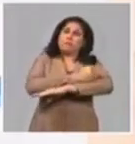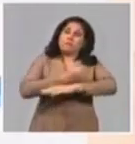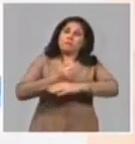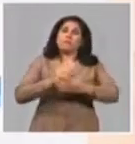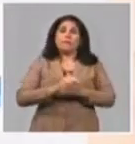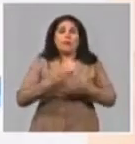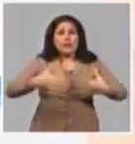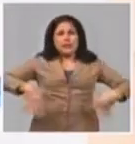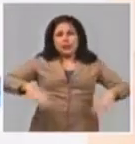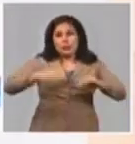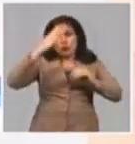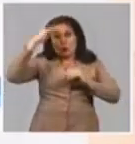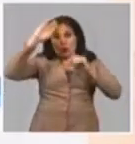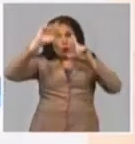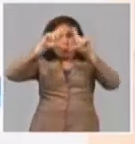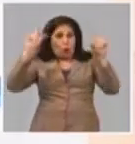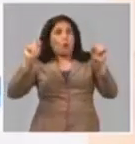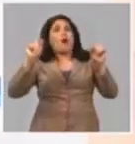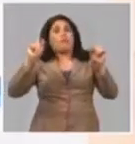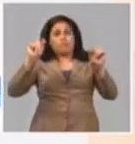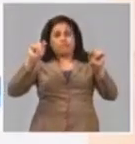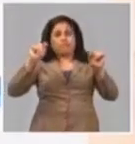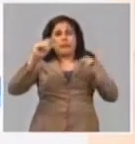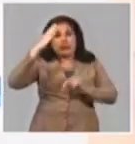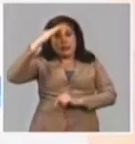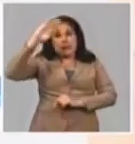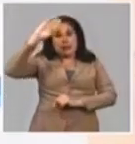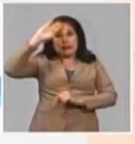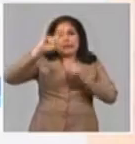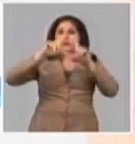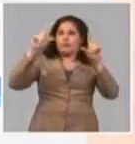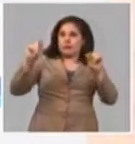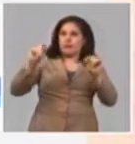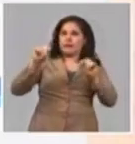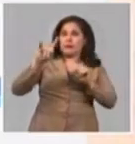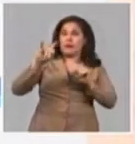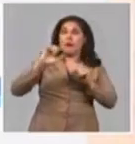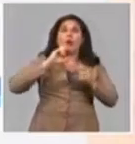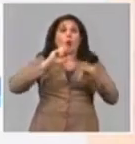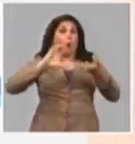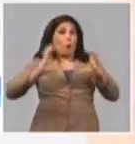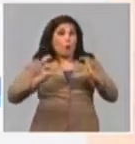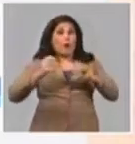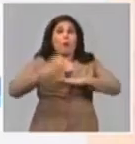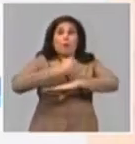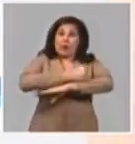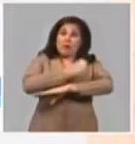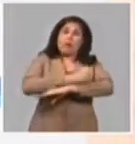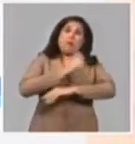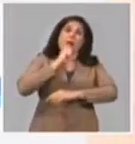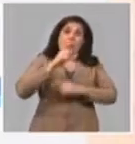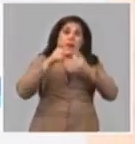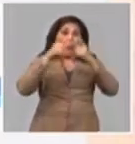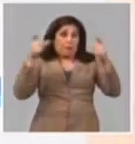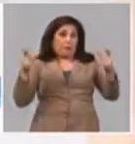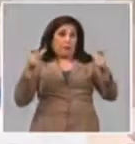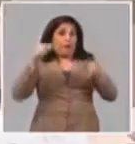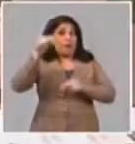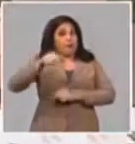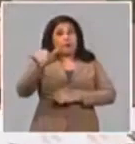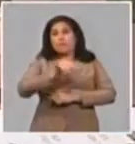la situación en todo el país te decía que lo más complejo es el tiro de agua en pipa y también aquí